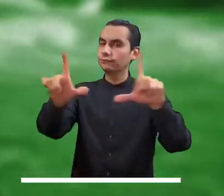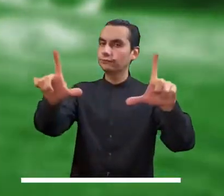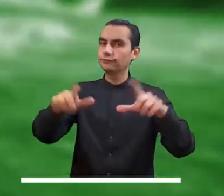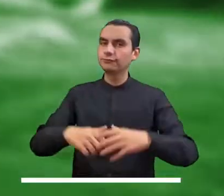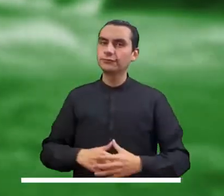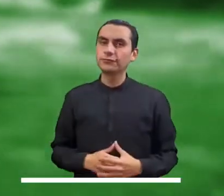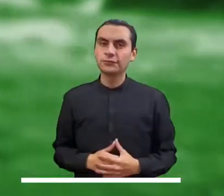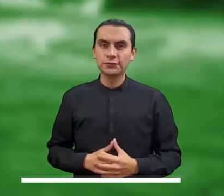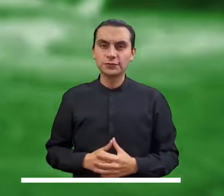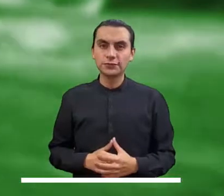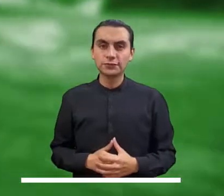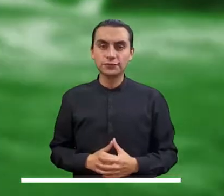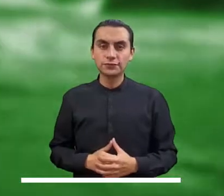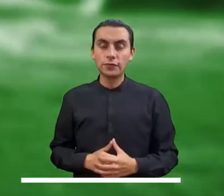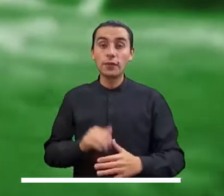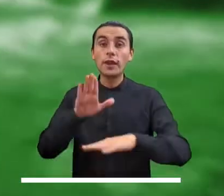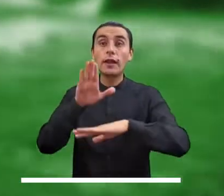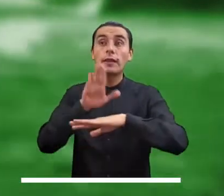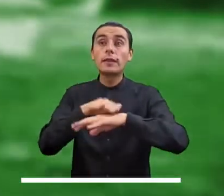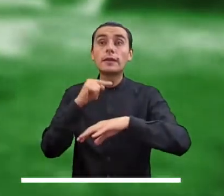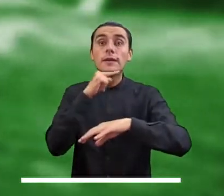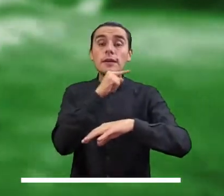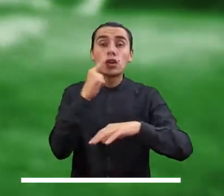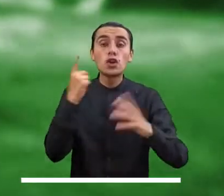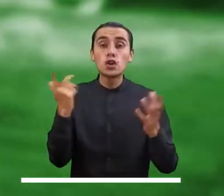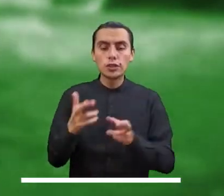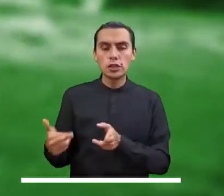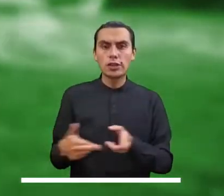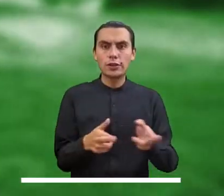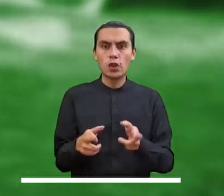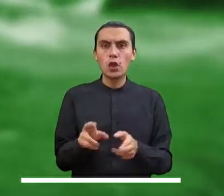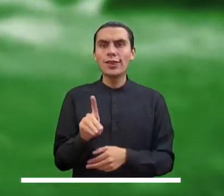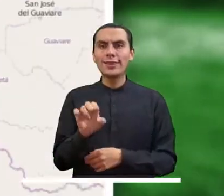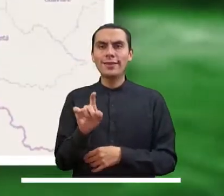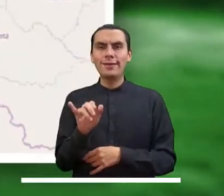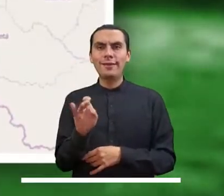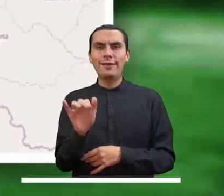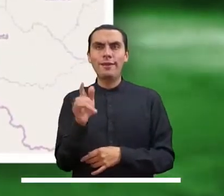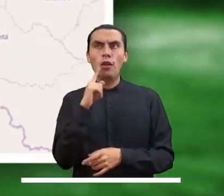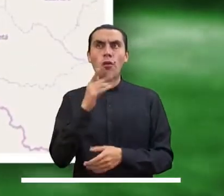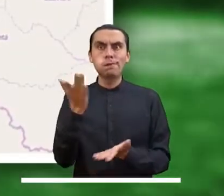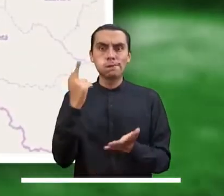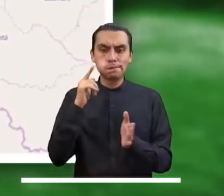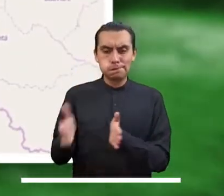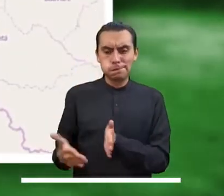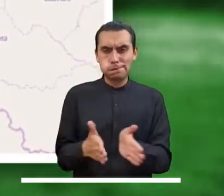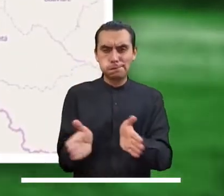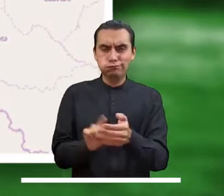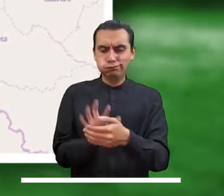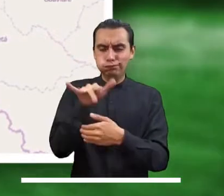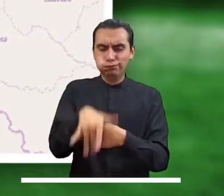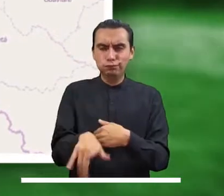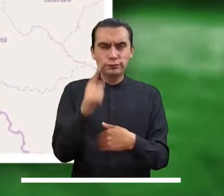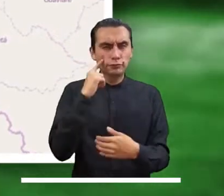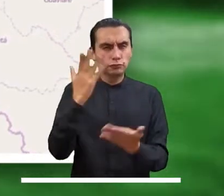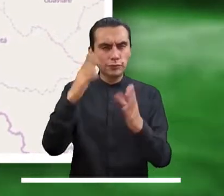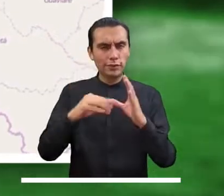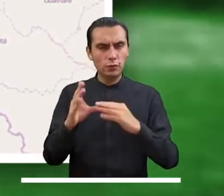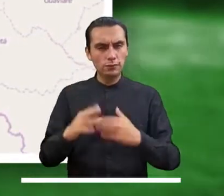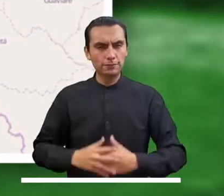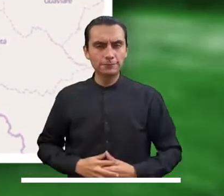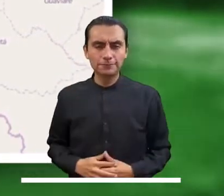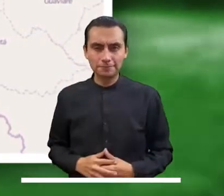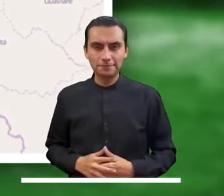Veamos ahora las alertas que se encuentran activas. Alerta roca en el río desbaratado por creciente súbita en el